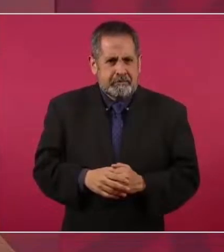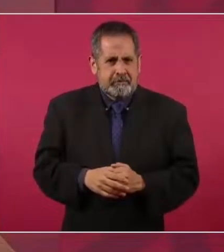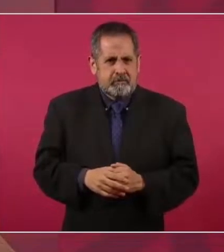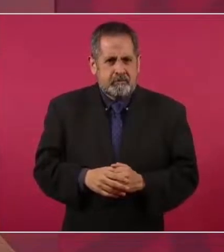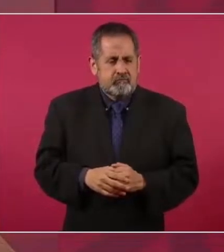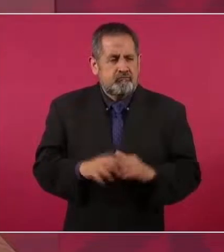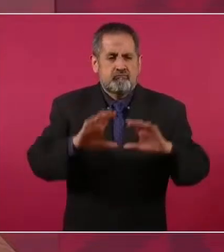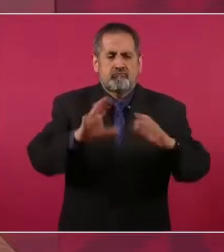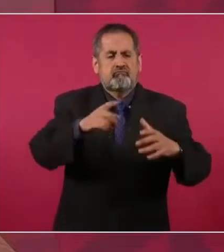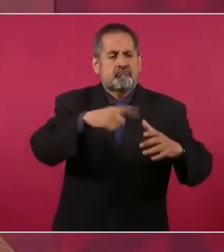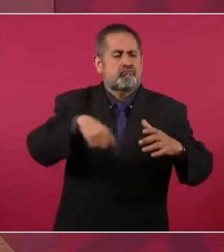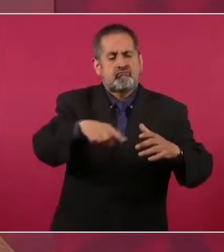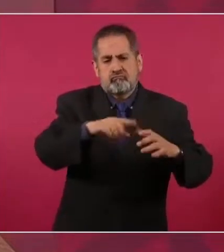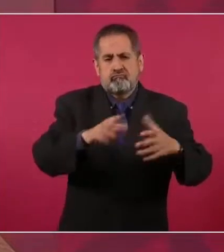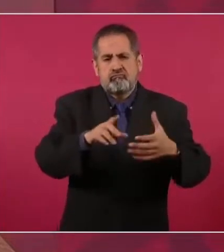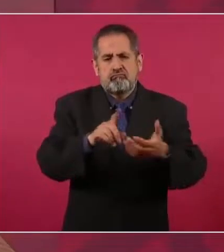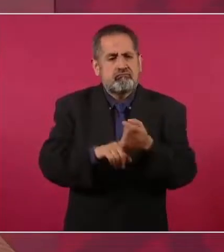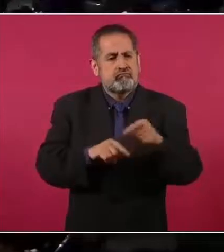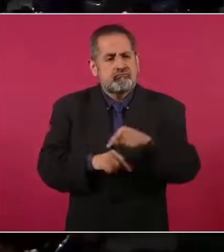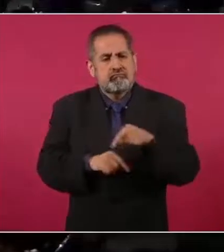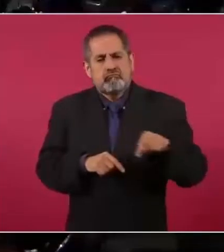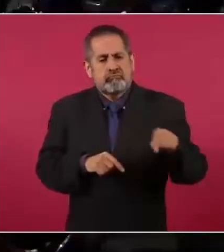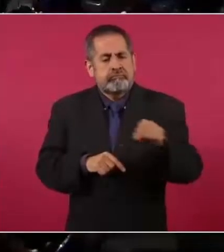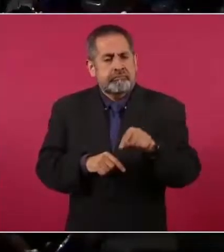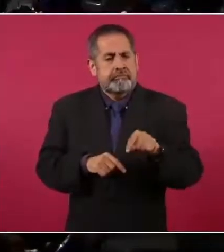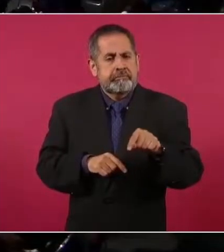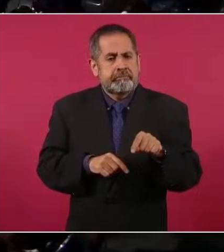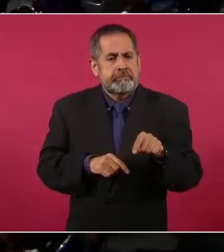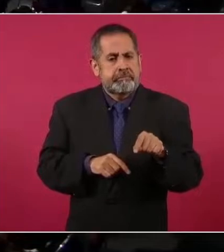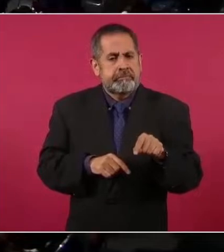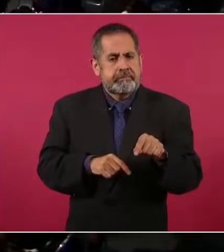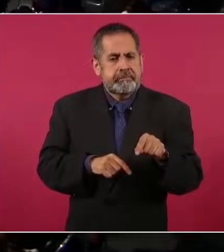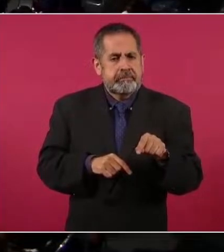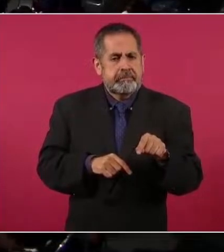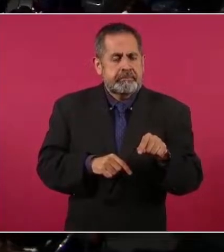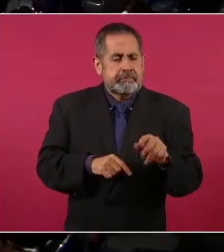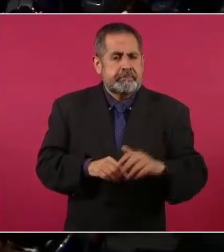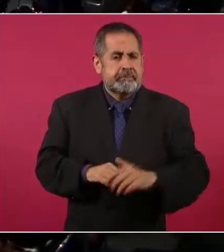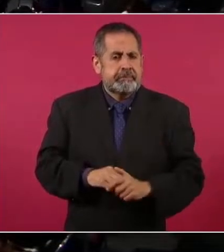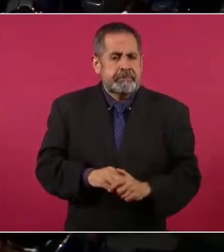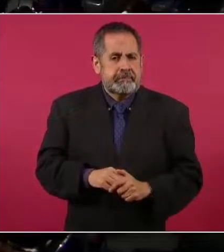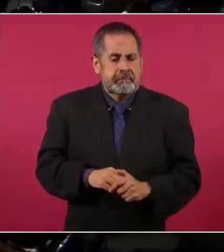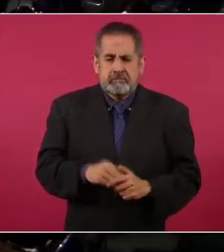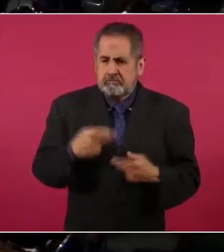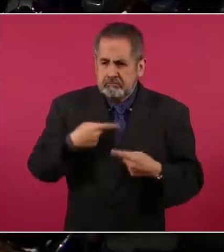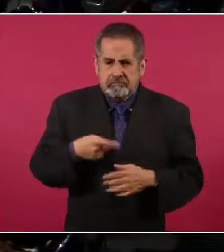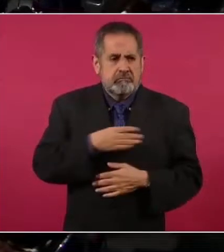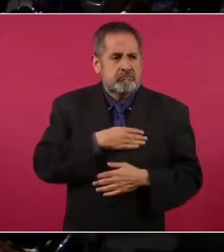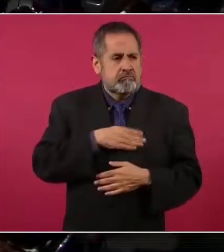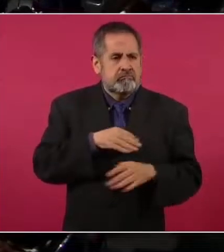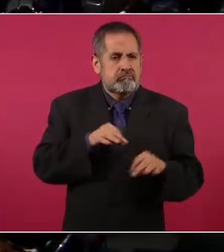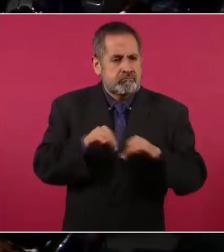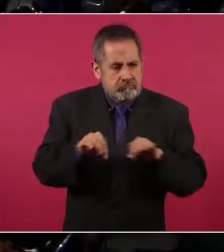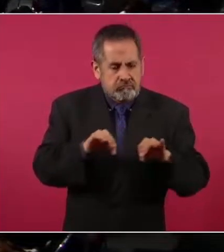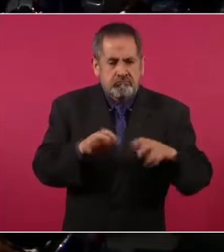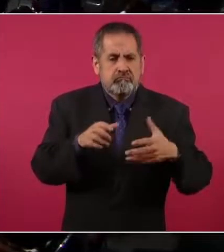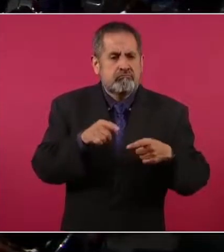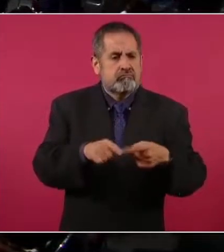comunidad buena, trabajadora,